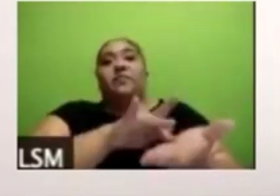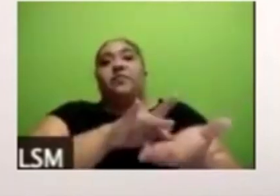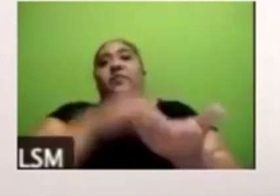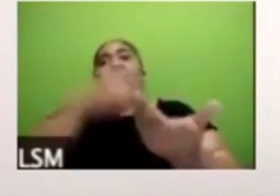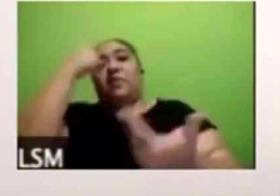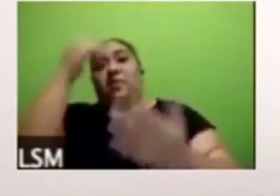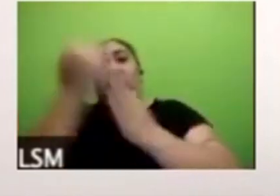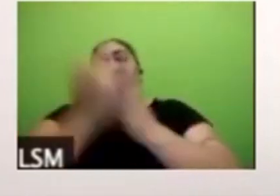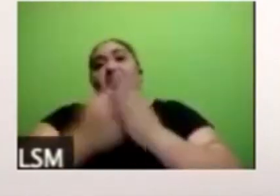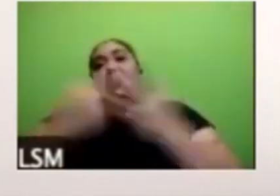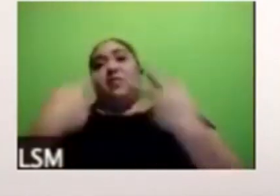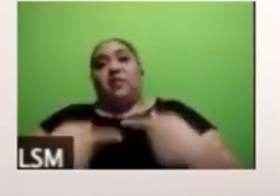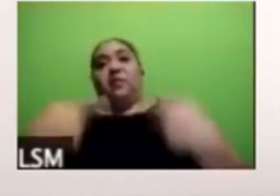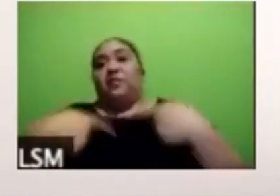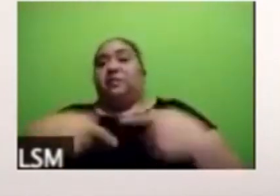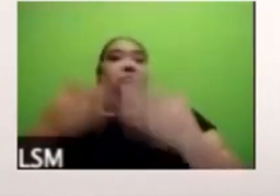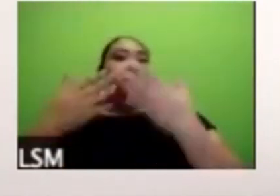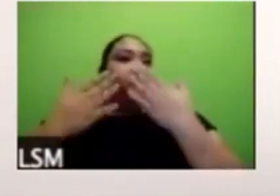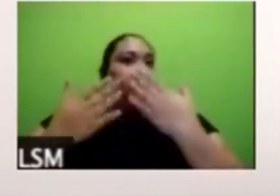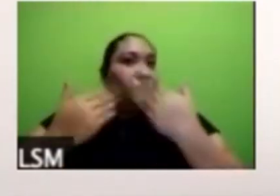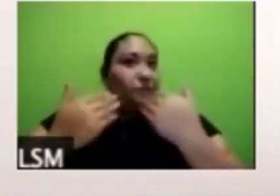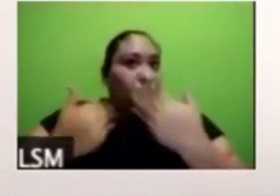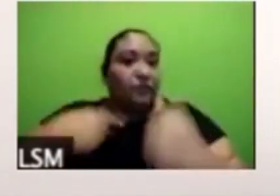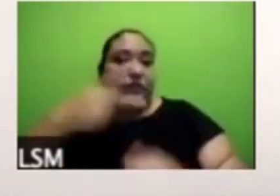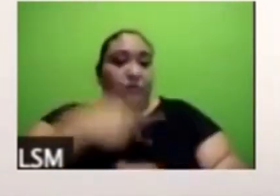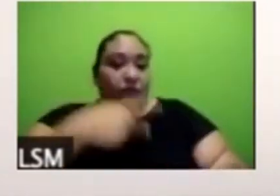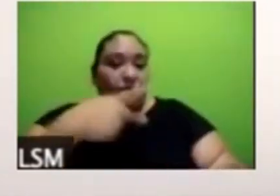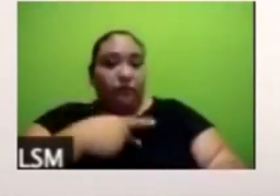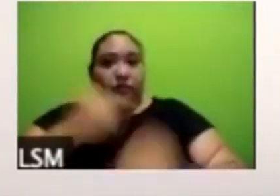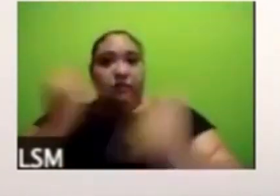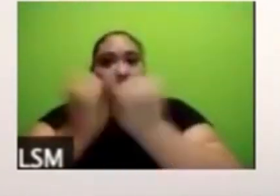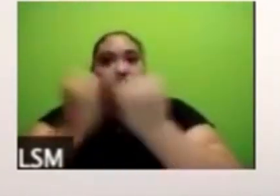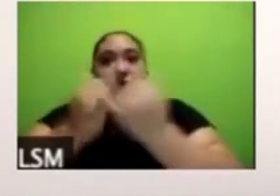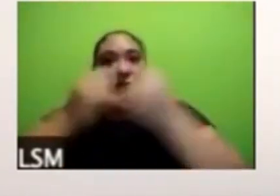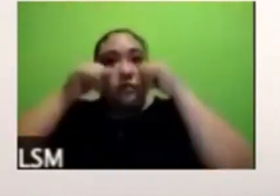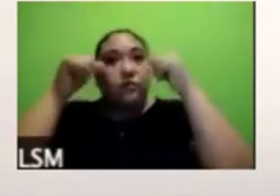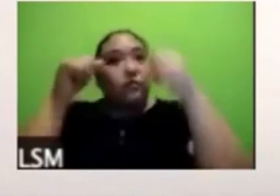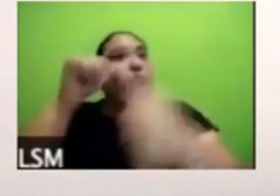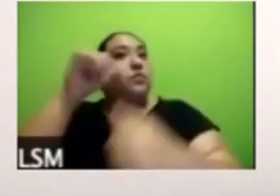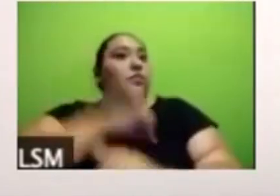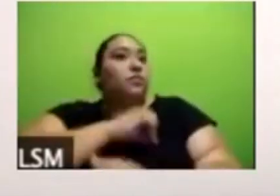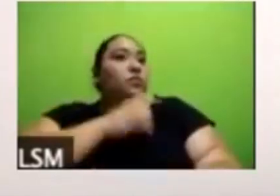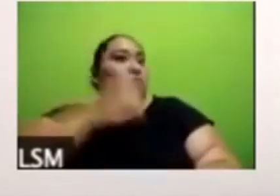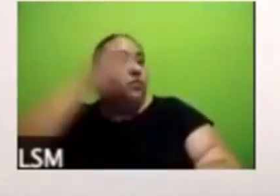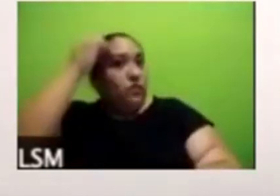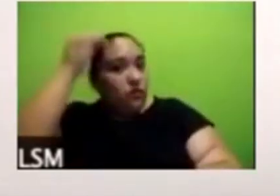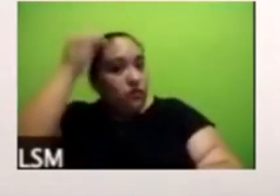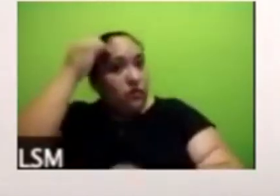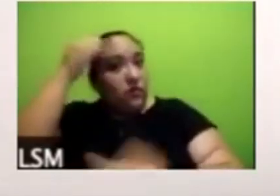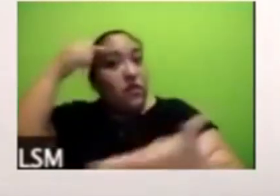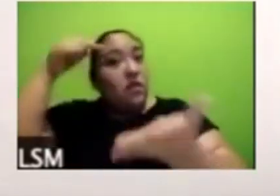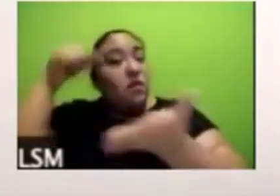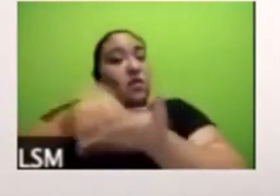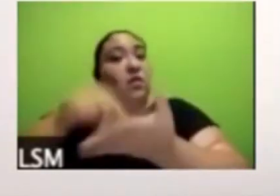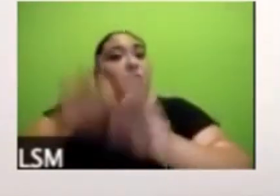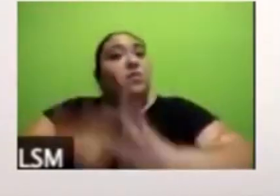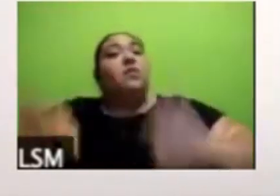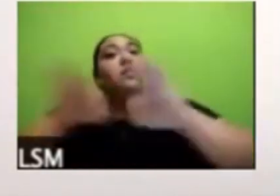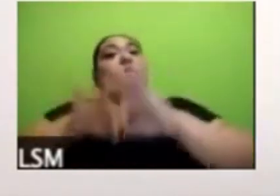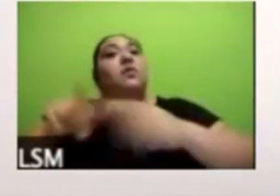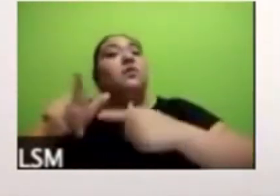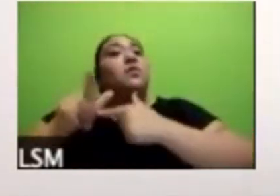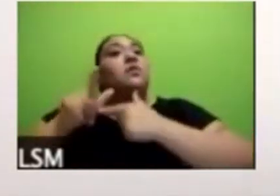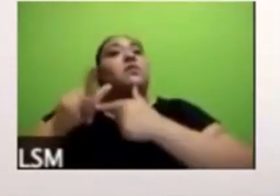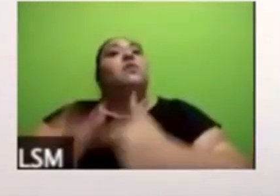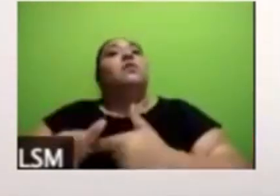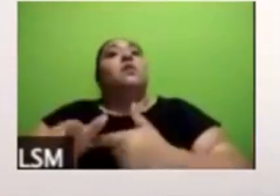esta atención a los temas de salud mental y yo creo que sí tenemos que poner muchísima atención en lo que sigue una cosa que